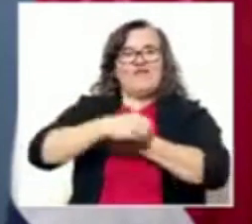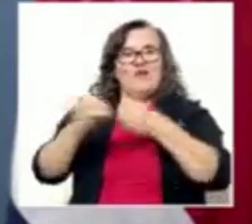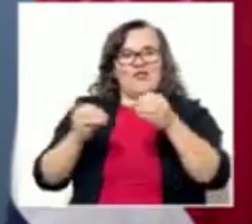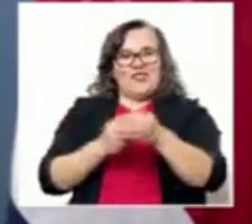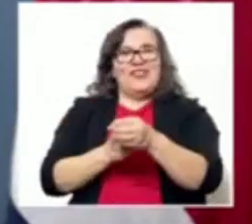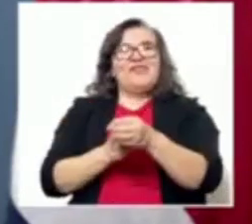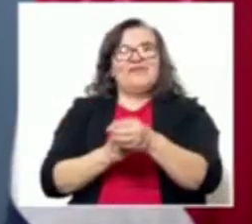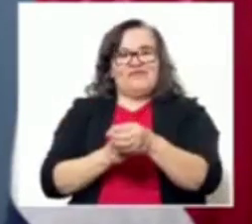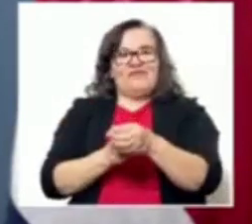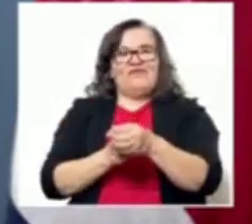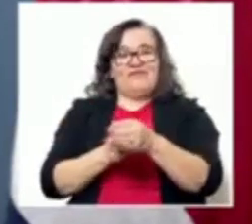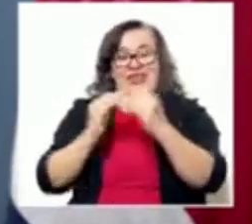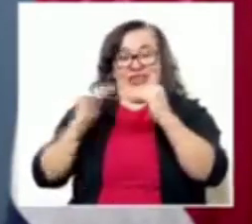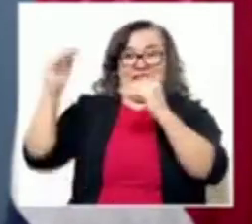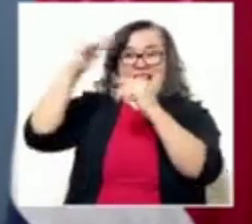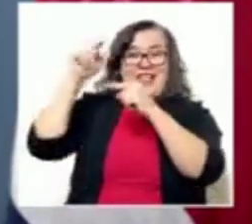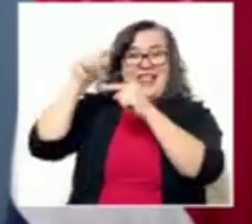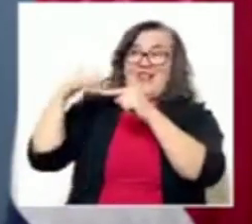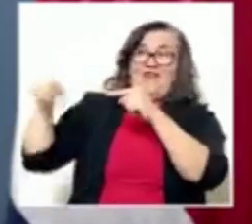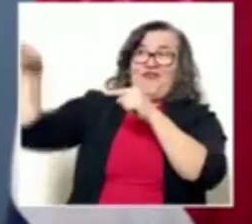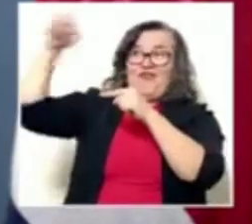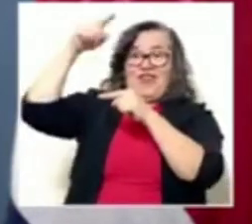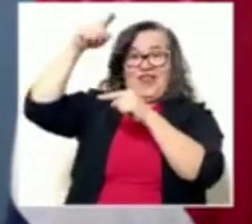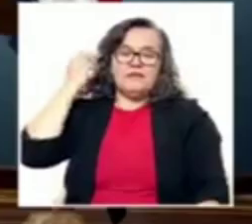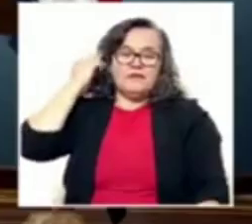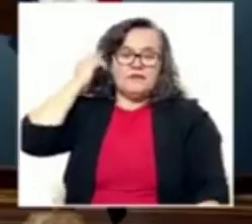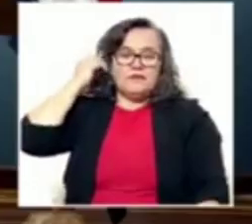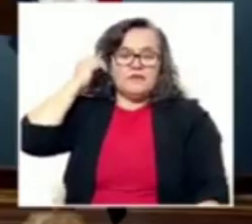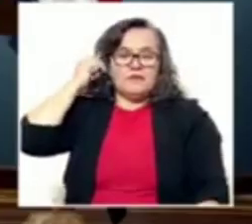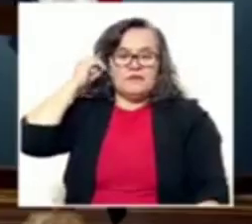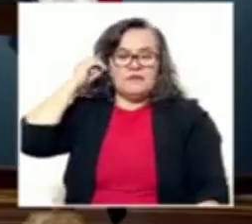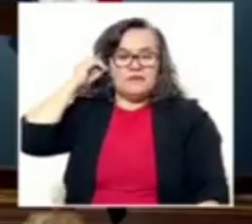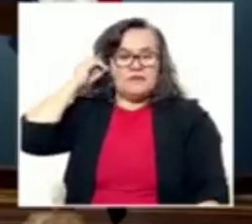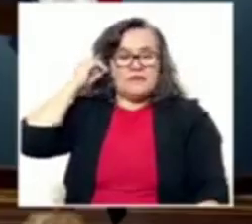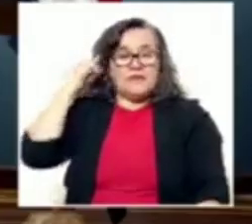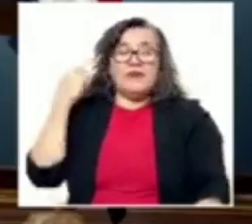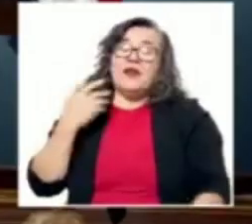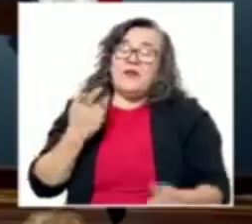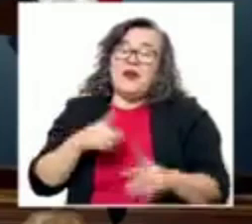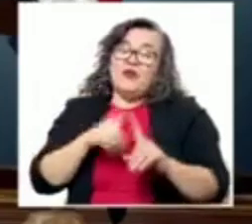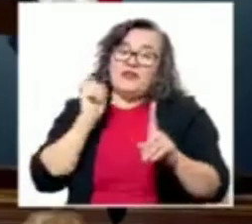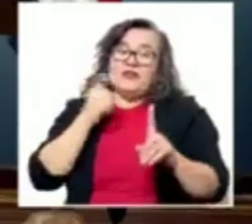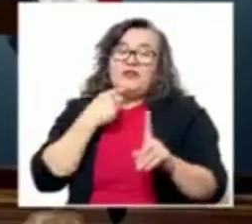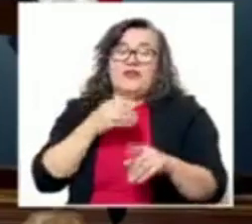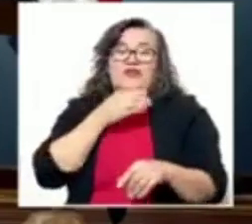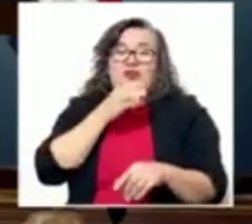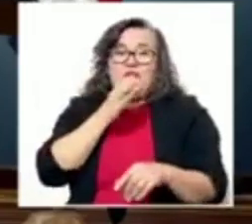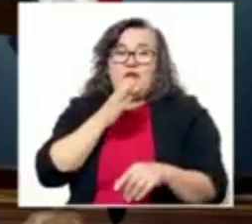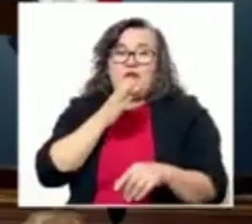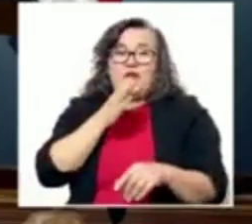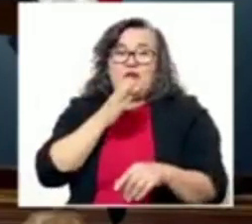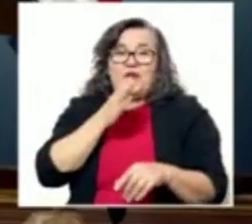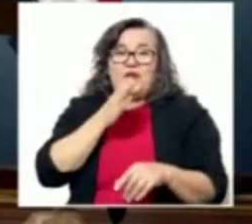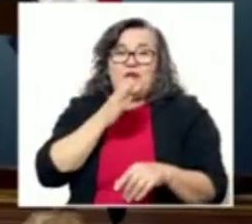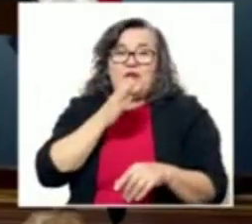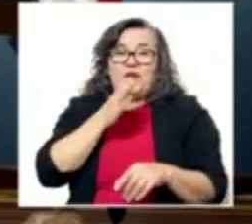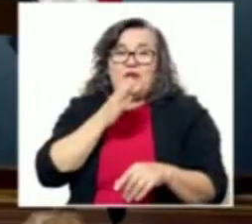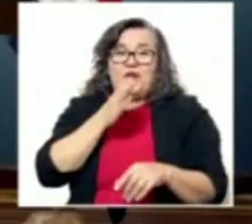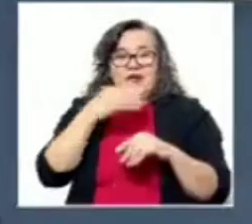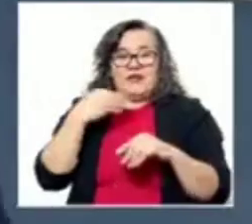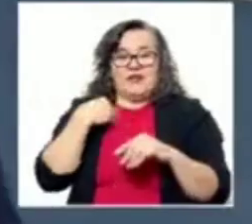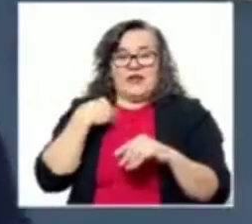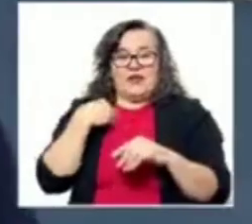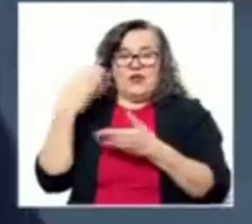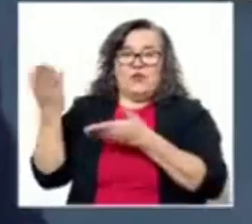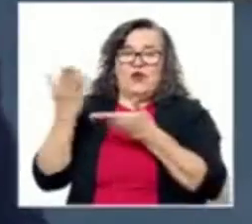este nuevo reglamento y pasamos esa página. Bueno, desde que usted nos encomendó, en el Ministerio me encomendó la tarea de sacar